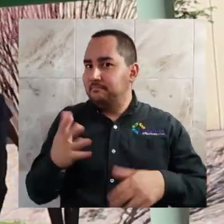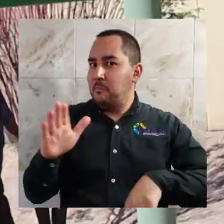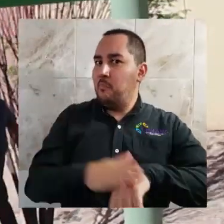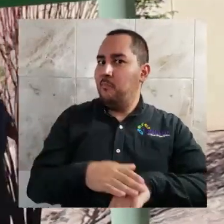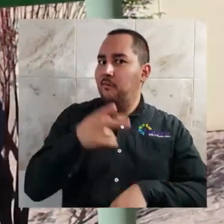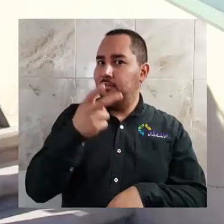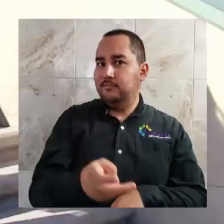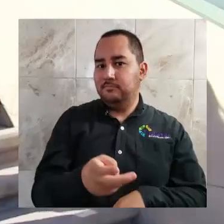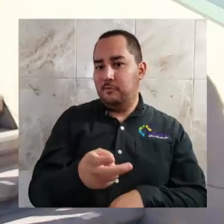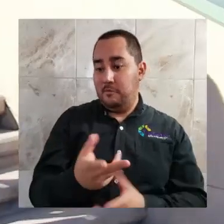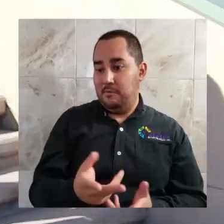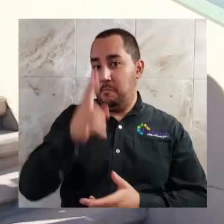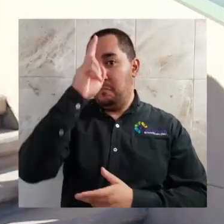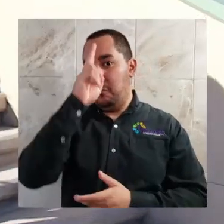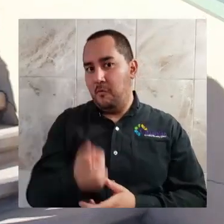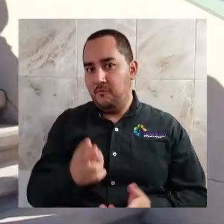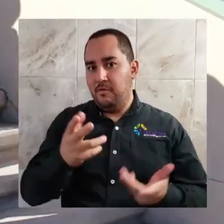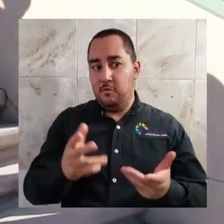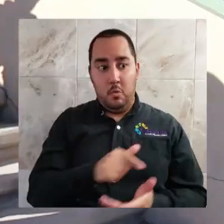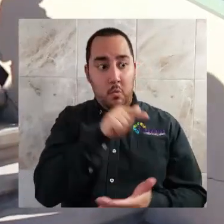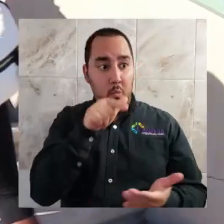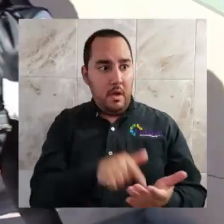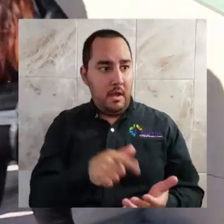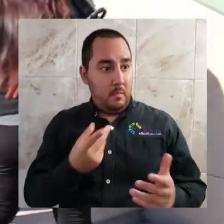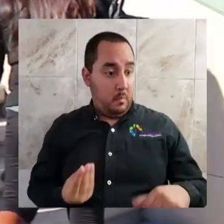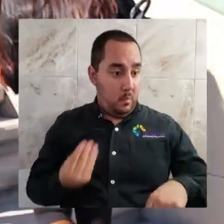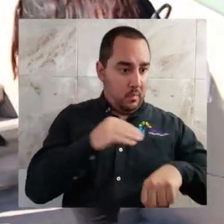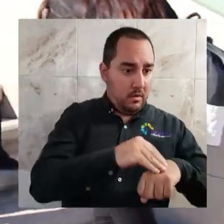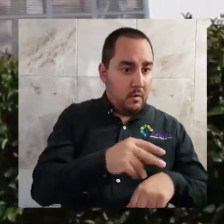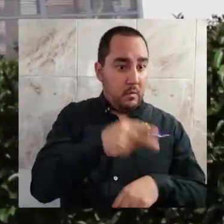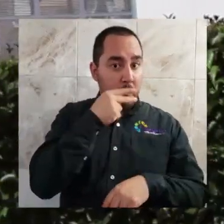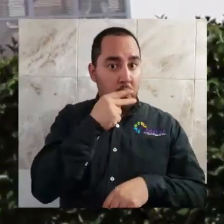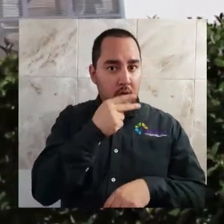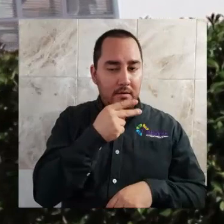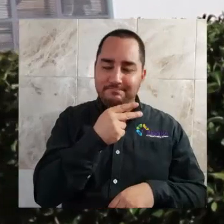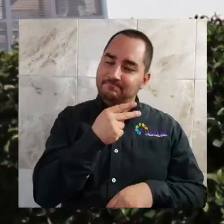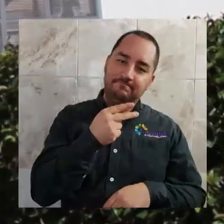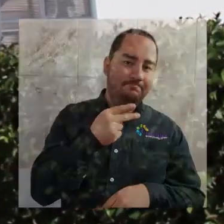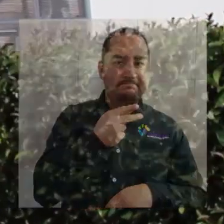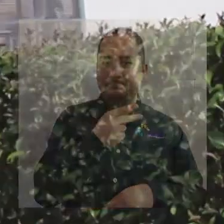instalaciones de la universidad, se le sancionará con suspensión.